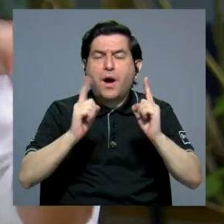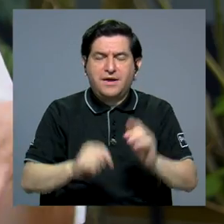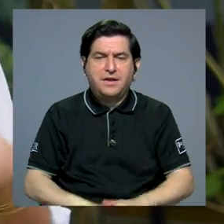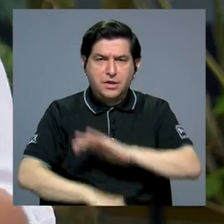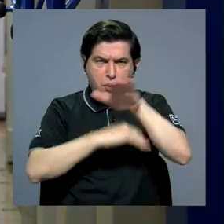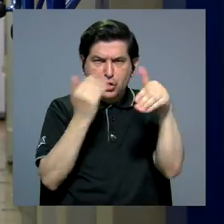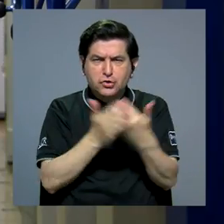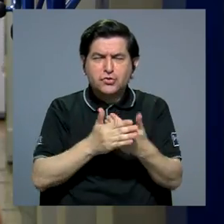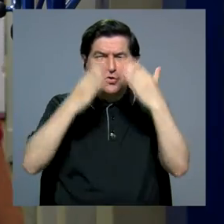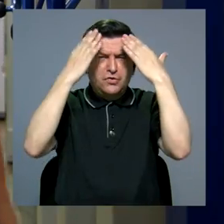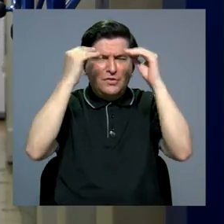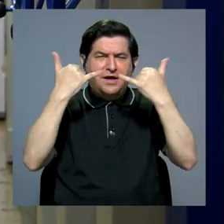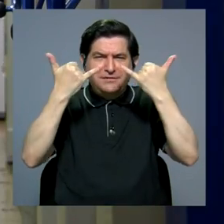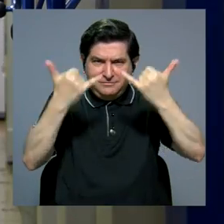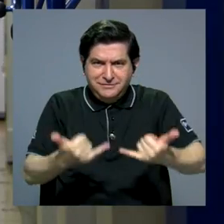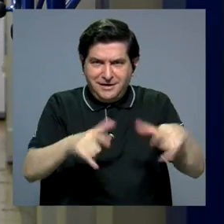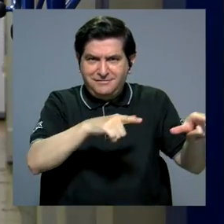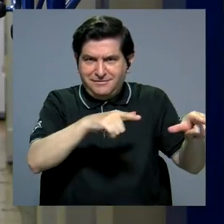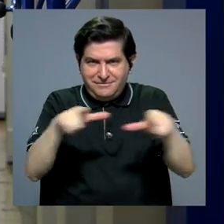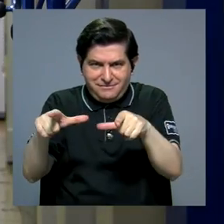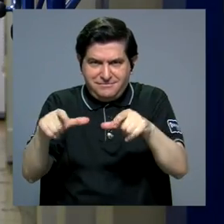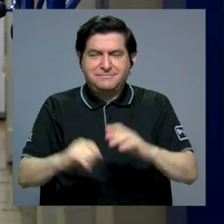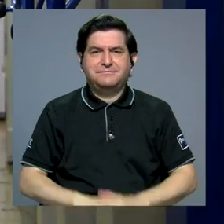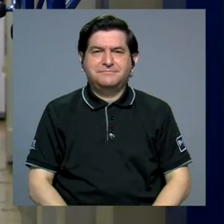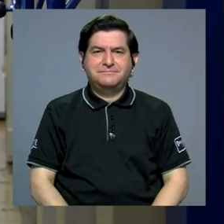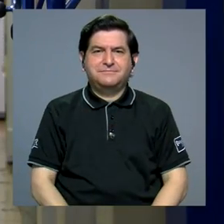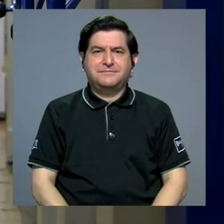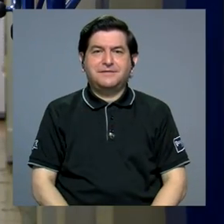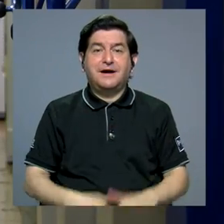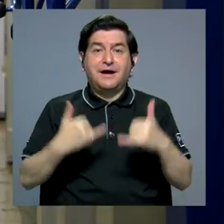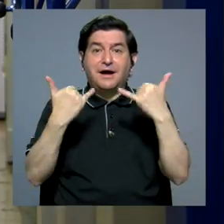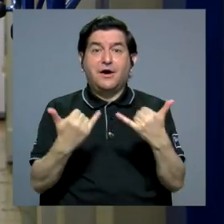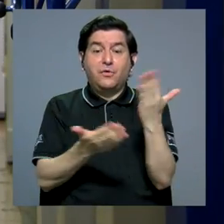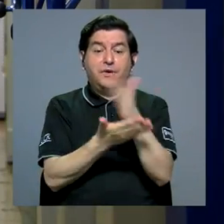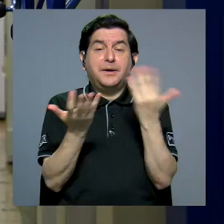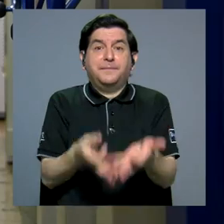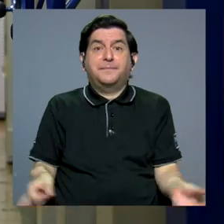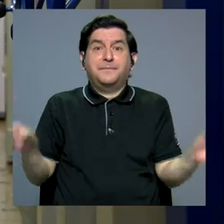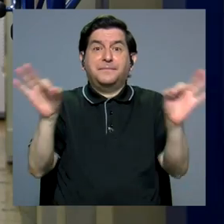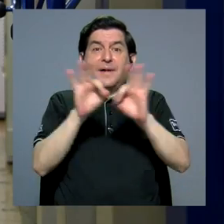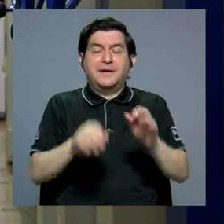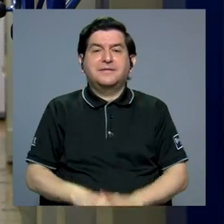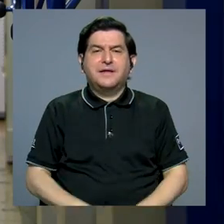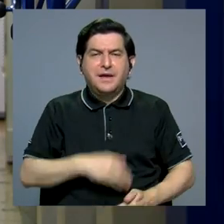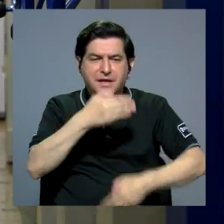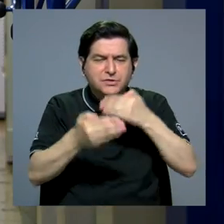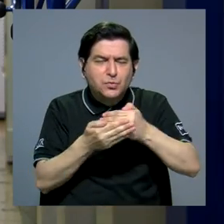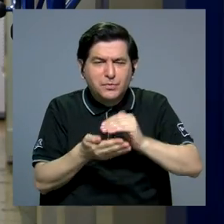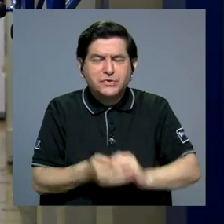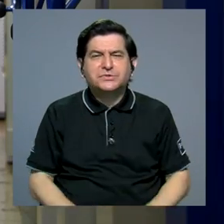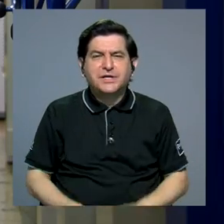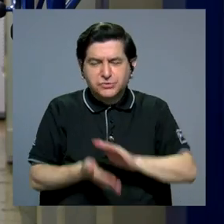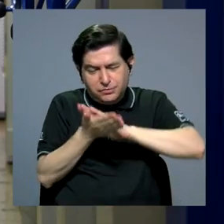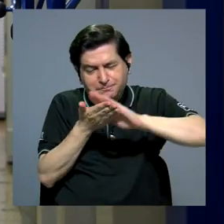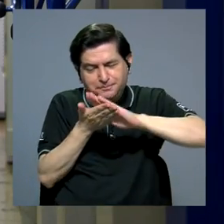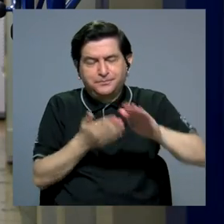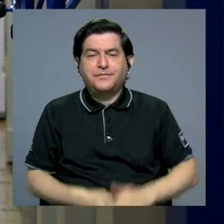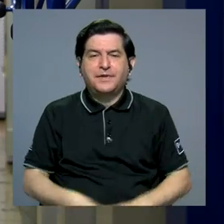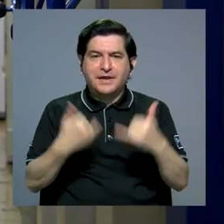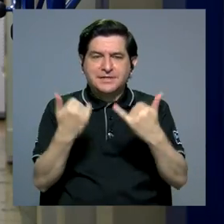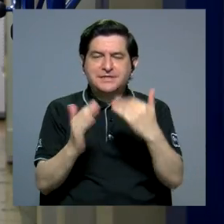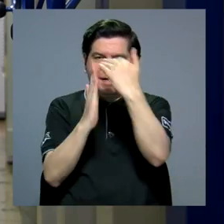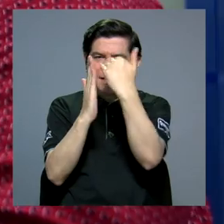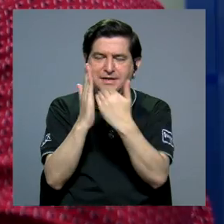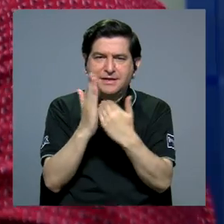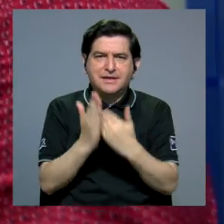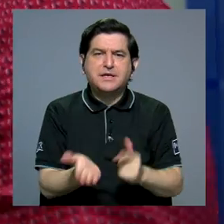una vez que tenemos toda esa base de datos formada, entonces lo que viene es una parte muy importante que es la curación. Una vez publicado el